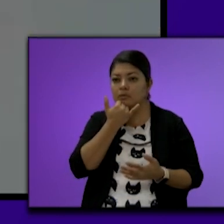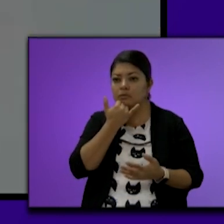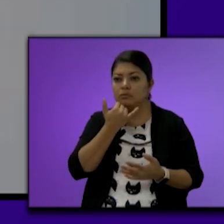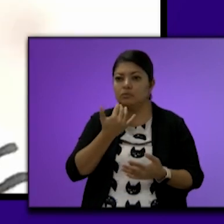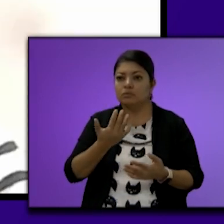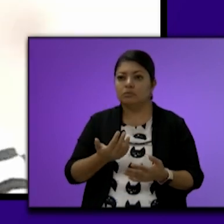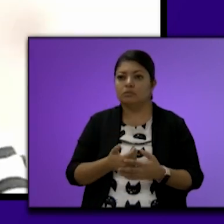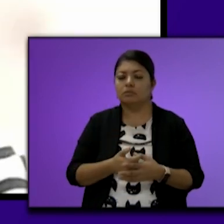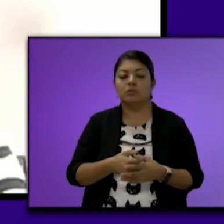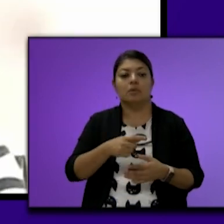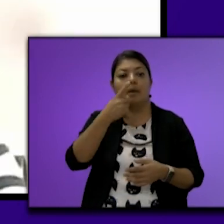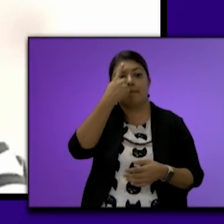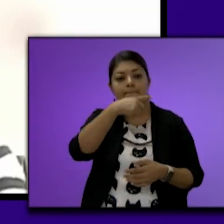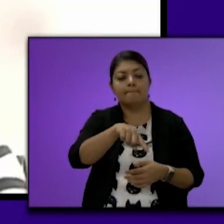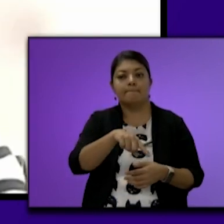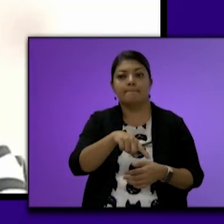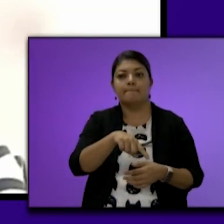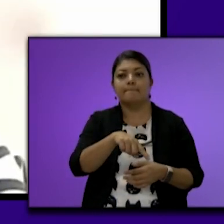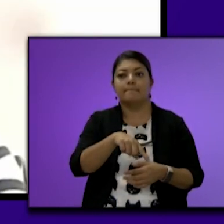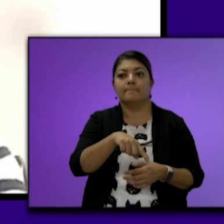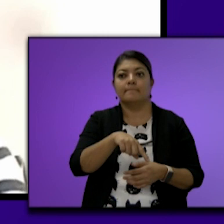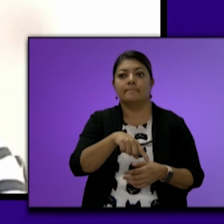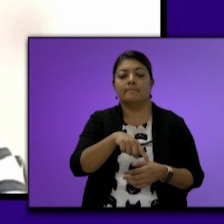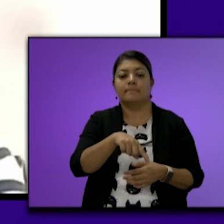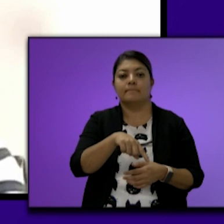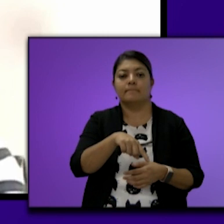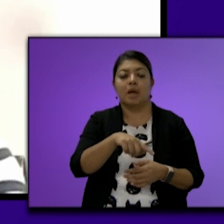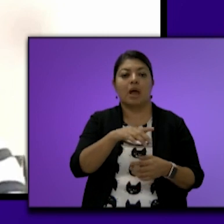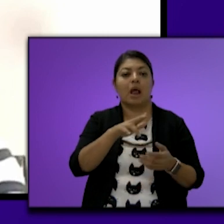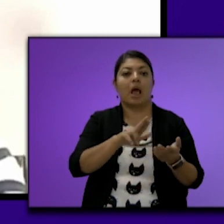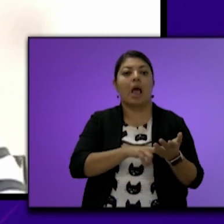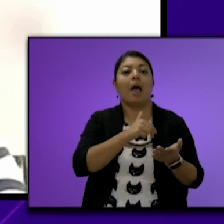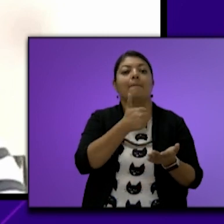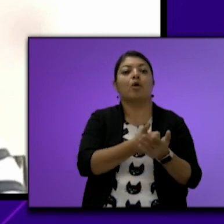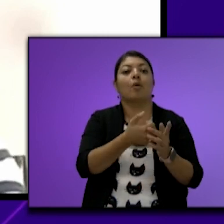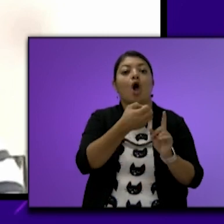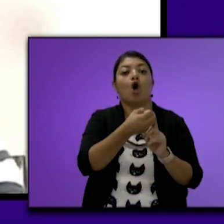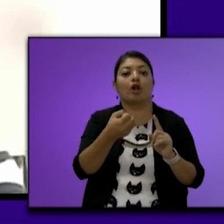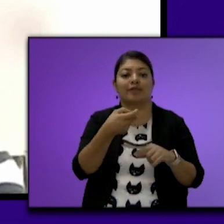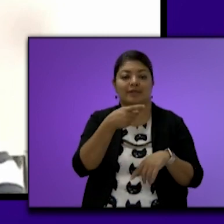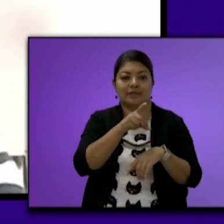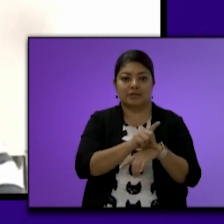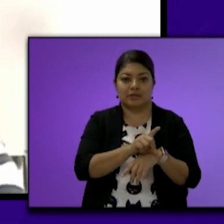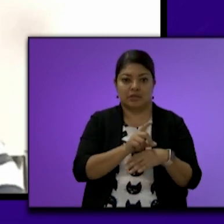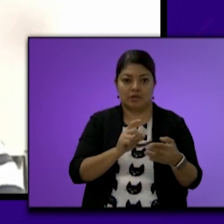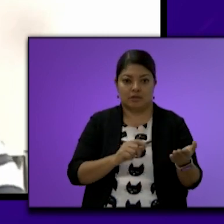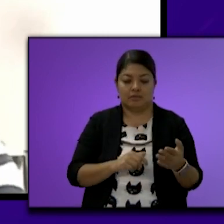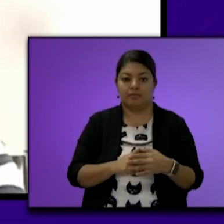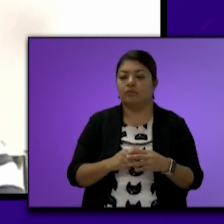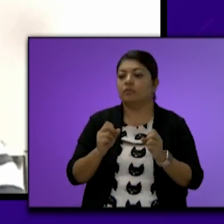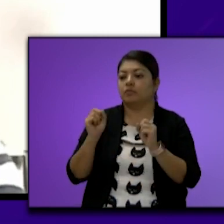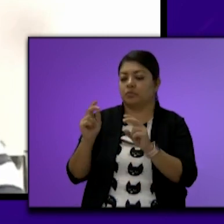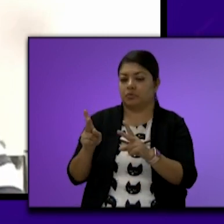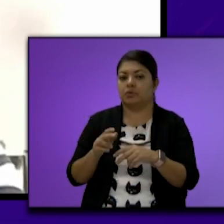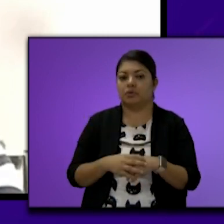Para Aprobar el orden del día Ok